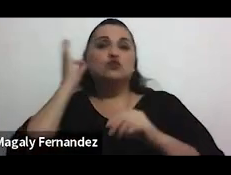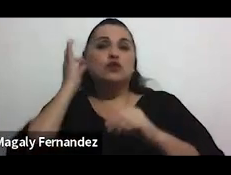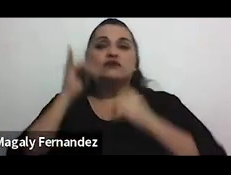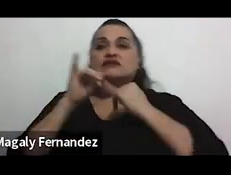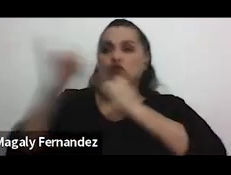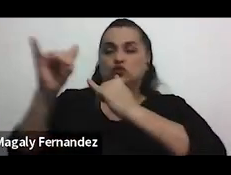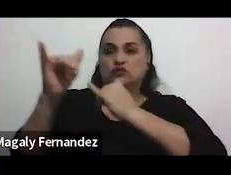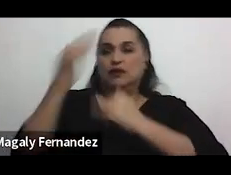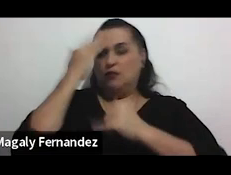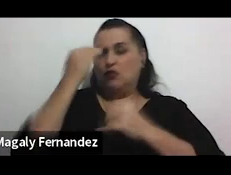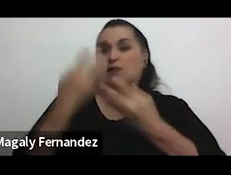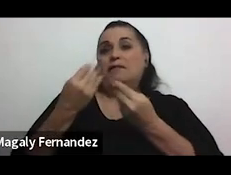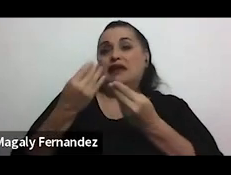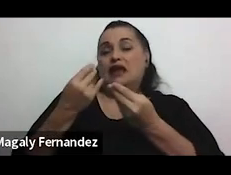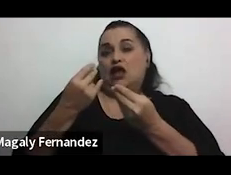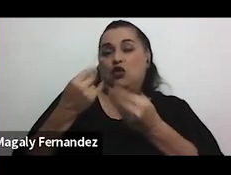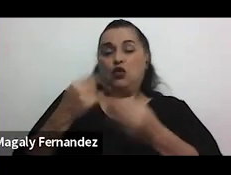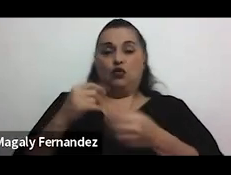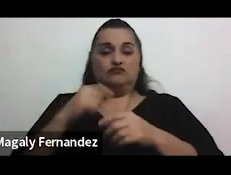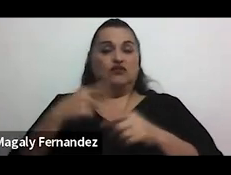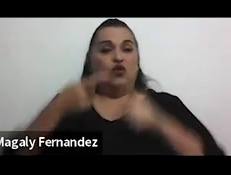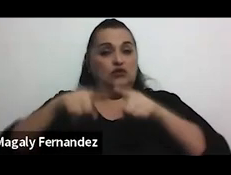temor a represalias profesionales o económicas.